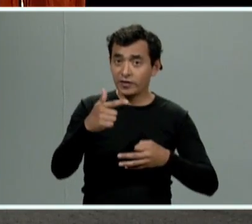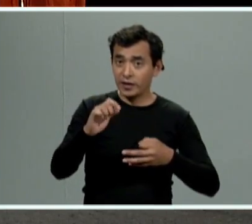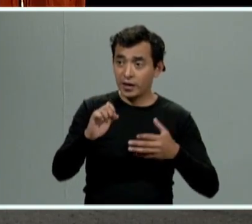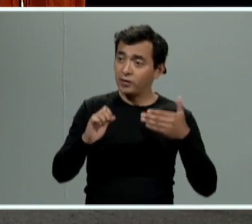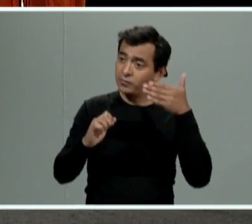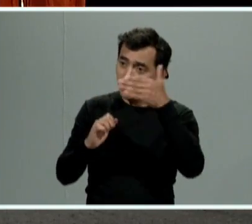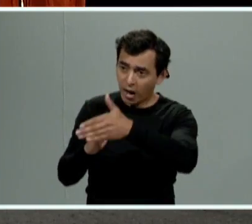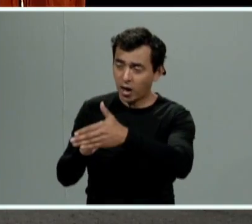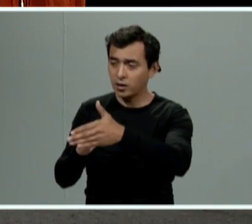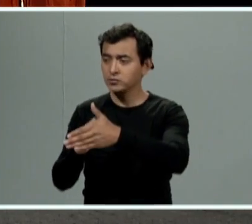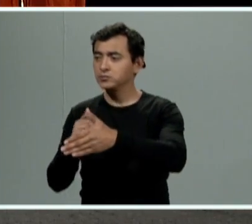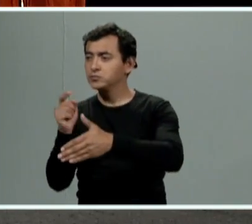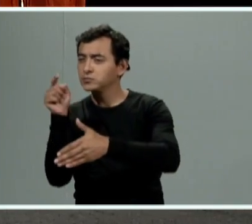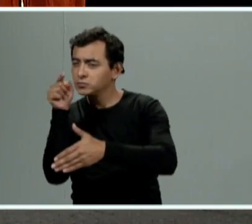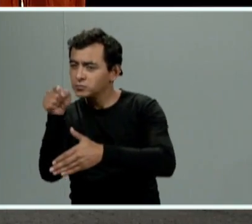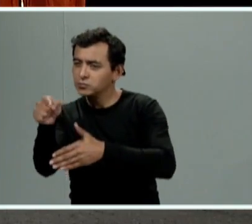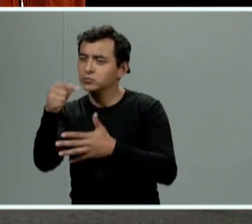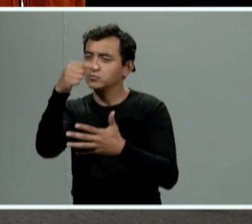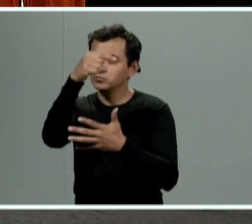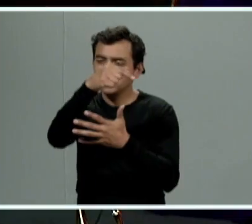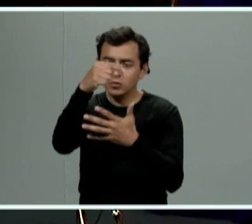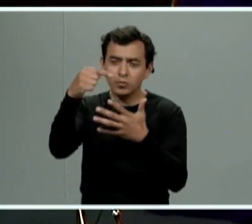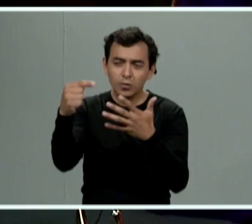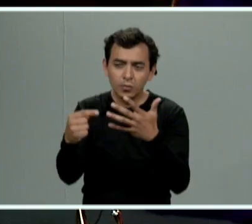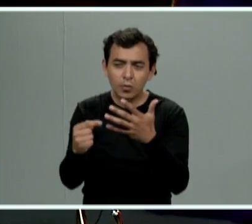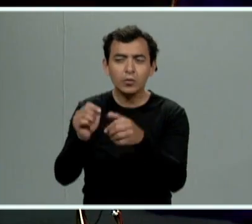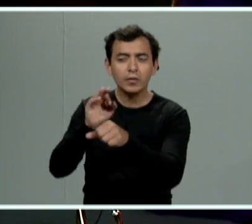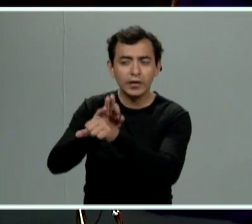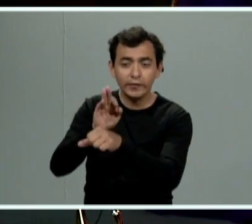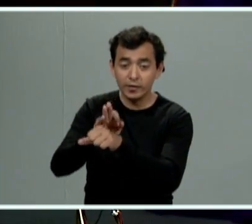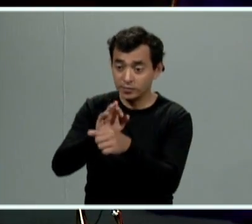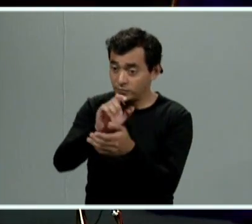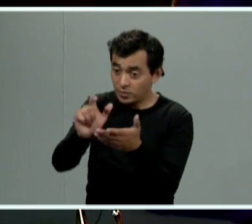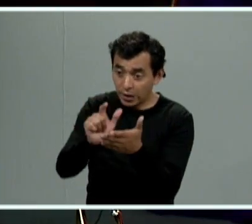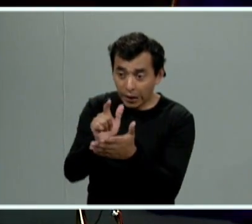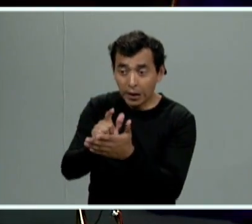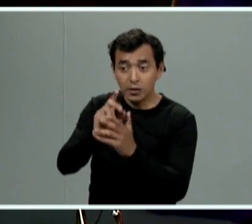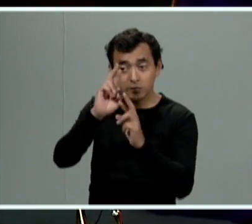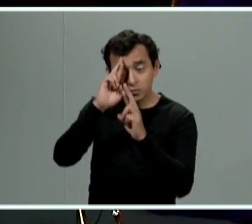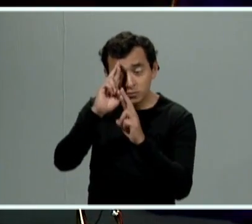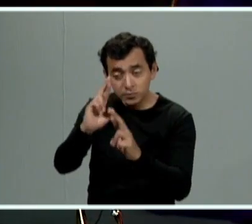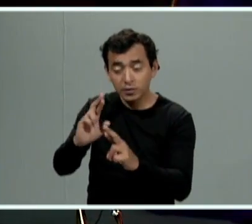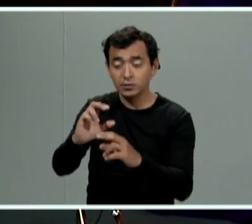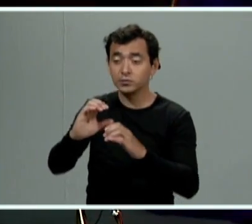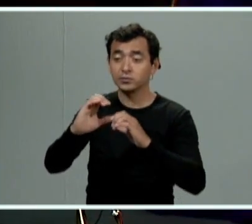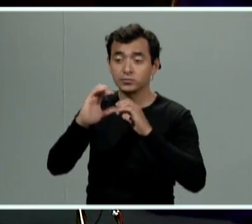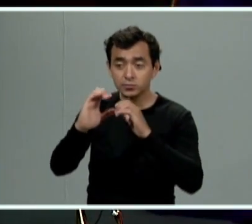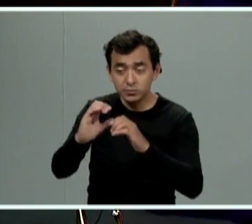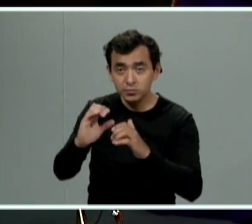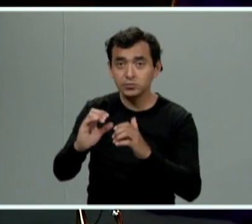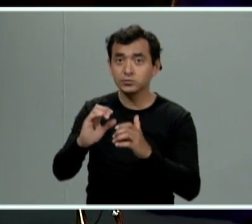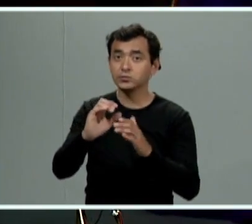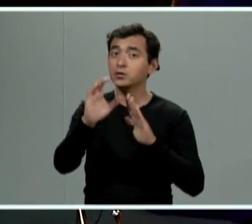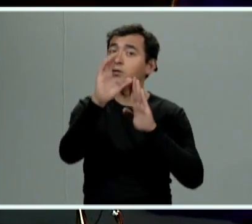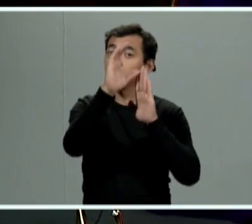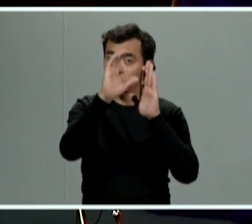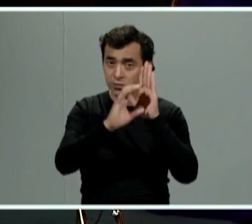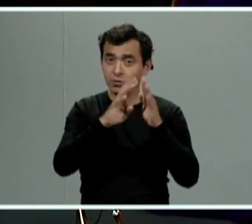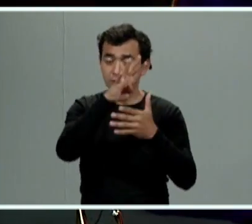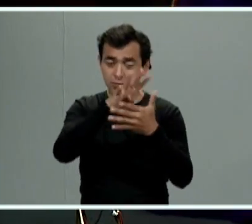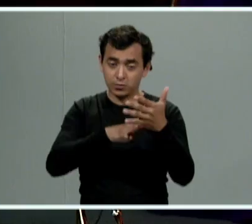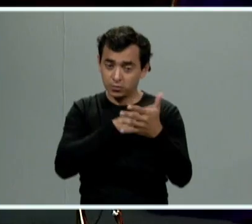notifican a la víctima todos y cada uno de los derechos que contempla la ley tanto en la constitución como en el artículo